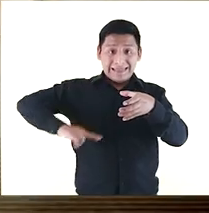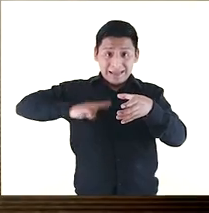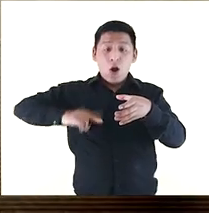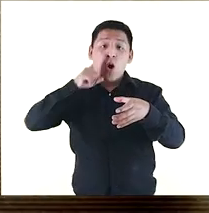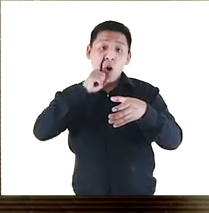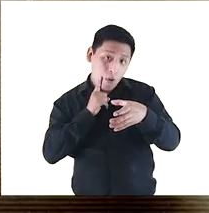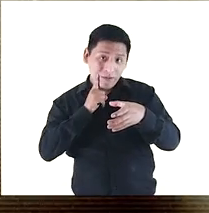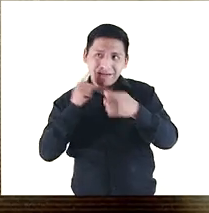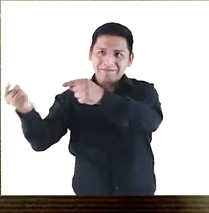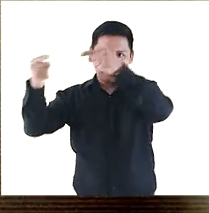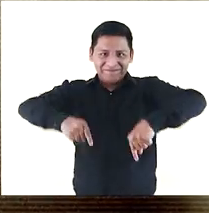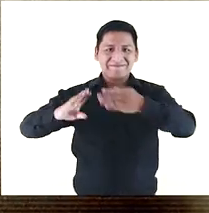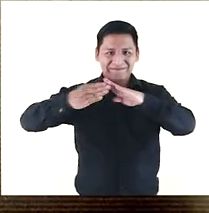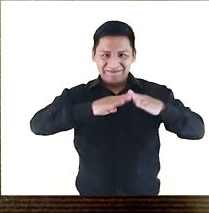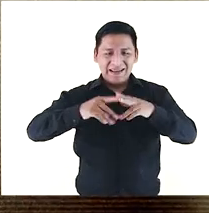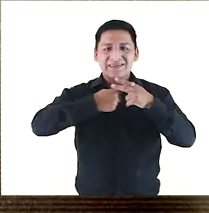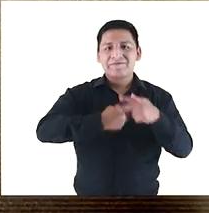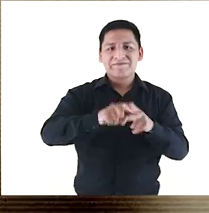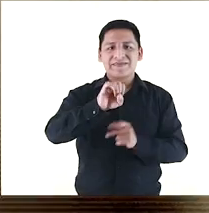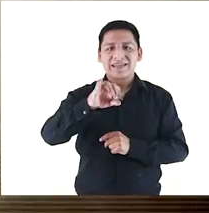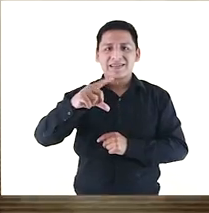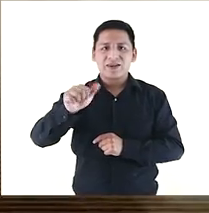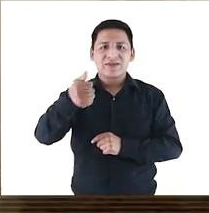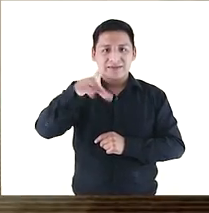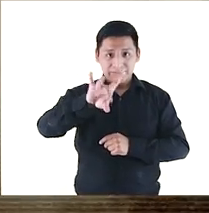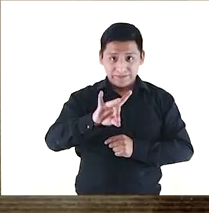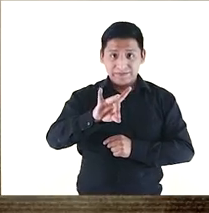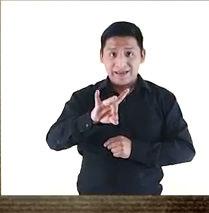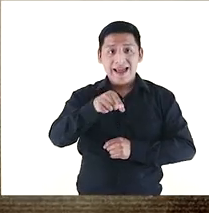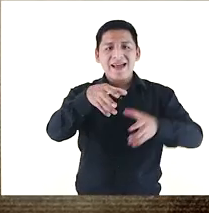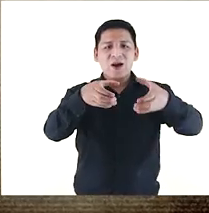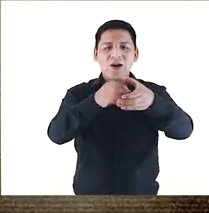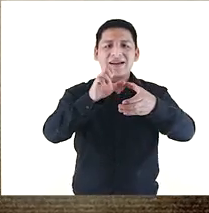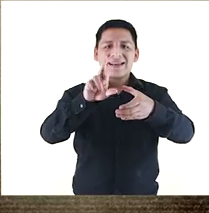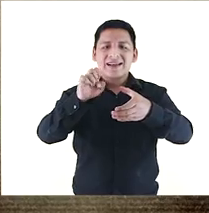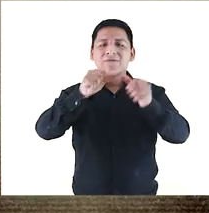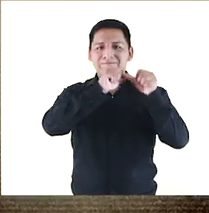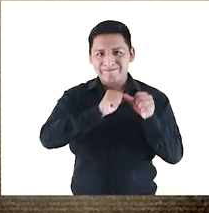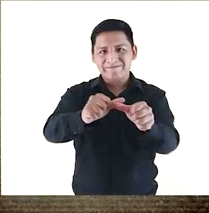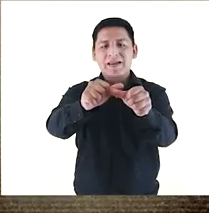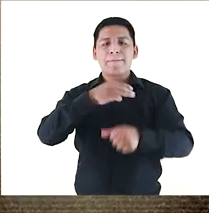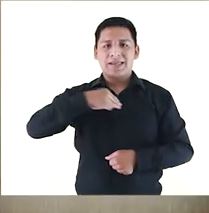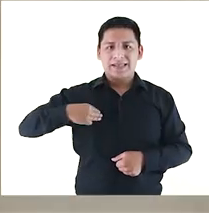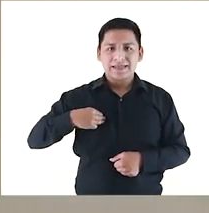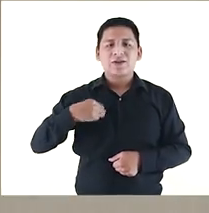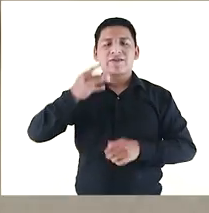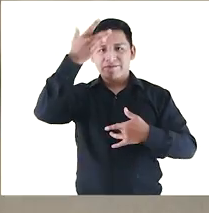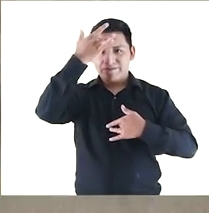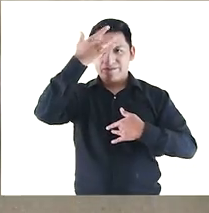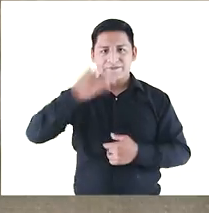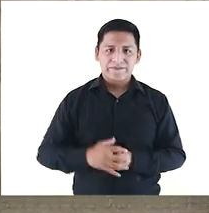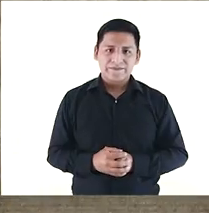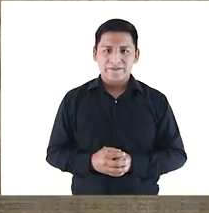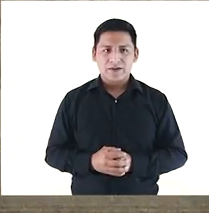religiosas masculinas en llegar a la ciudad a inicios del siglo XVIII. Es la Orden de Clérigos Regulares Ministros de los